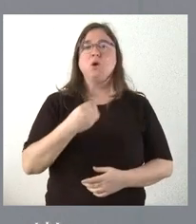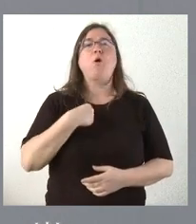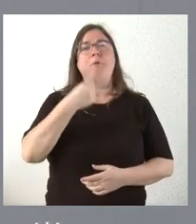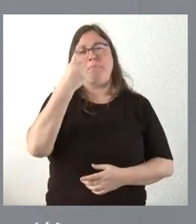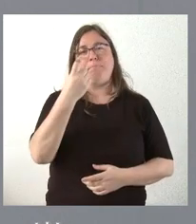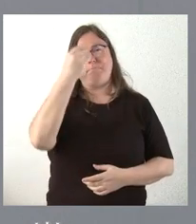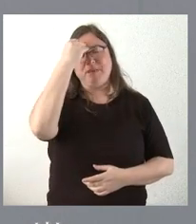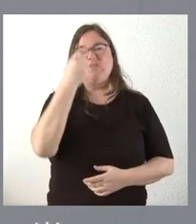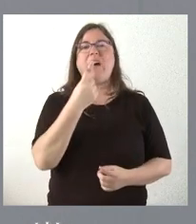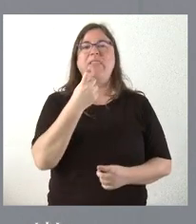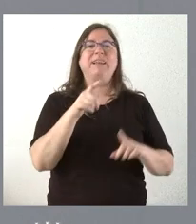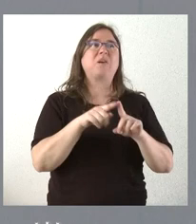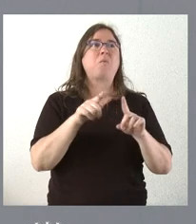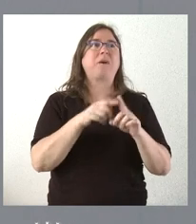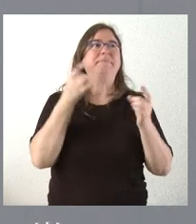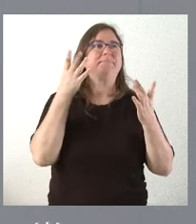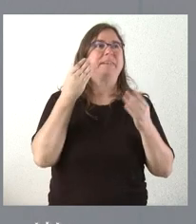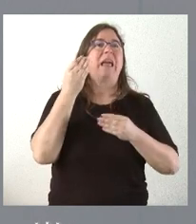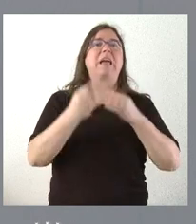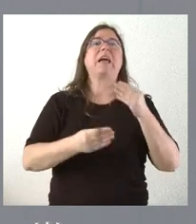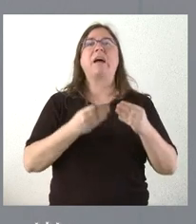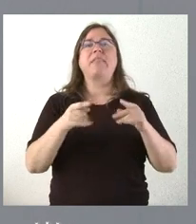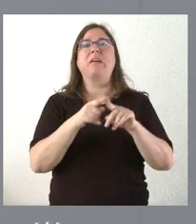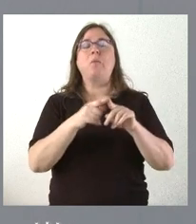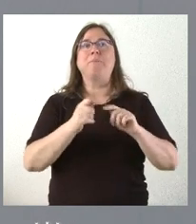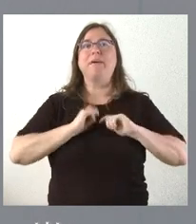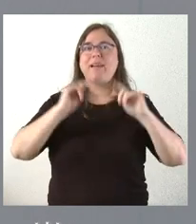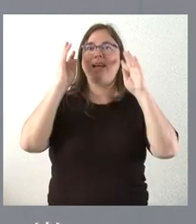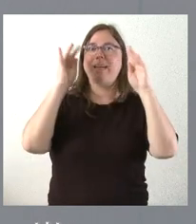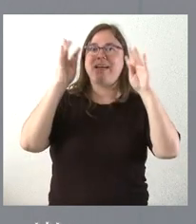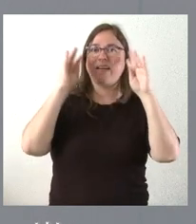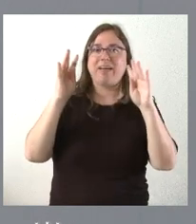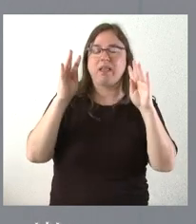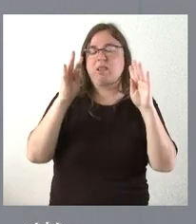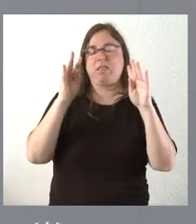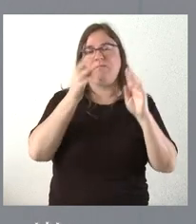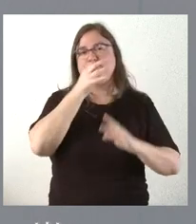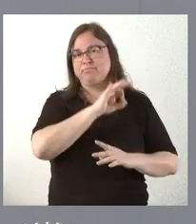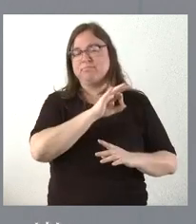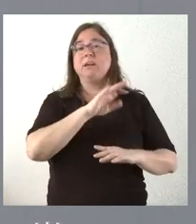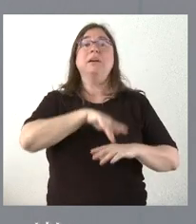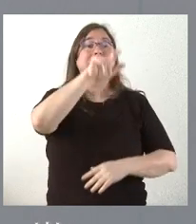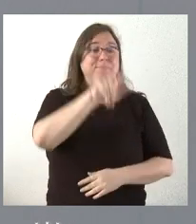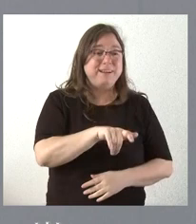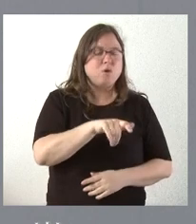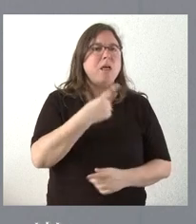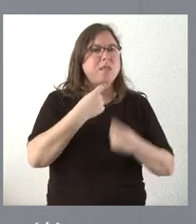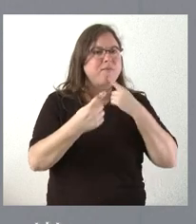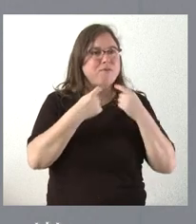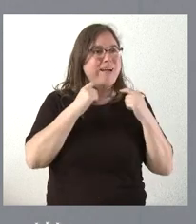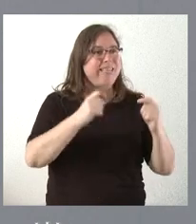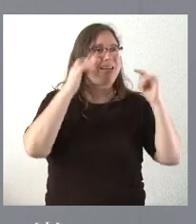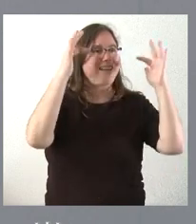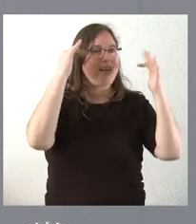de cualquier tipo de actividad que lo que hace es generar expectativas en personas que tienen especiales dificultades